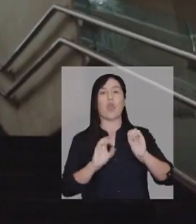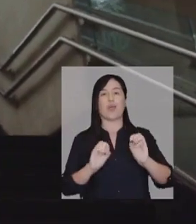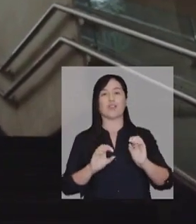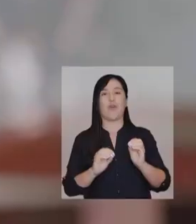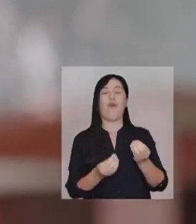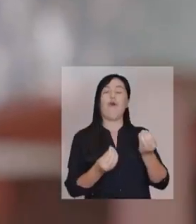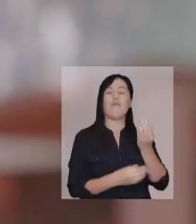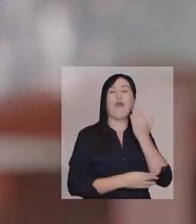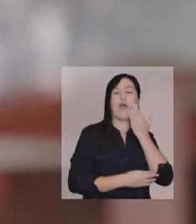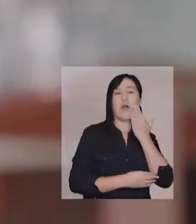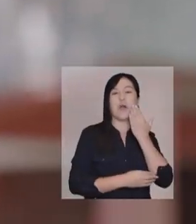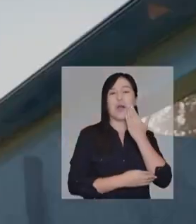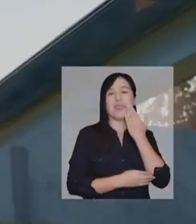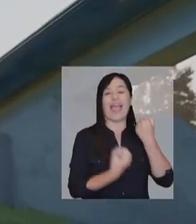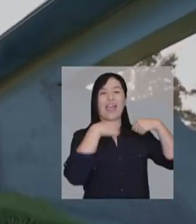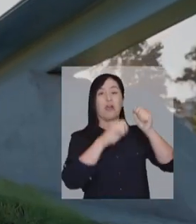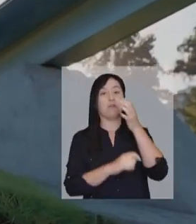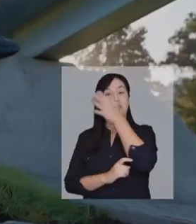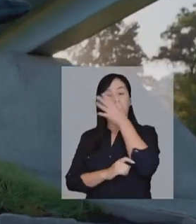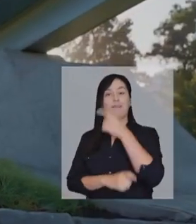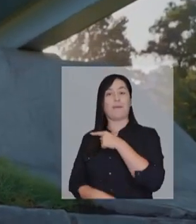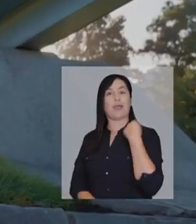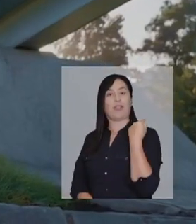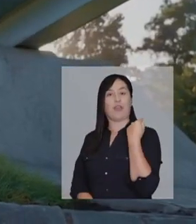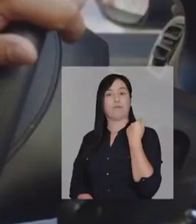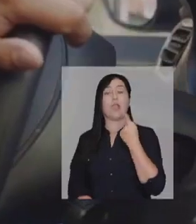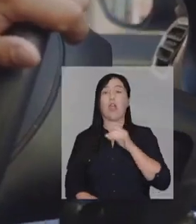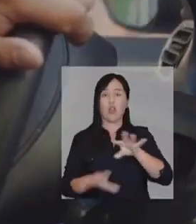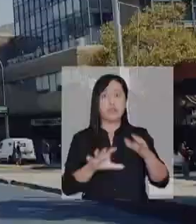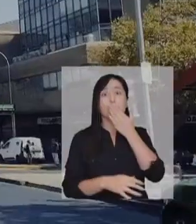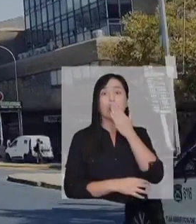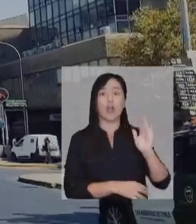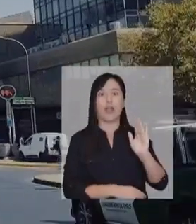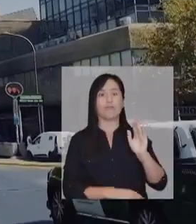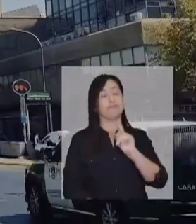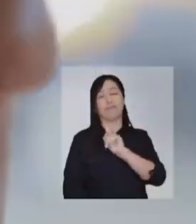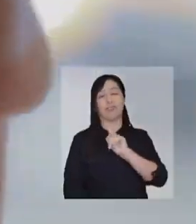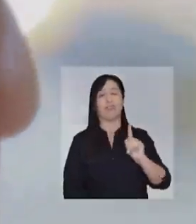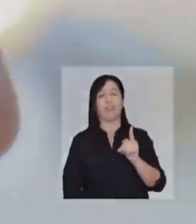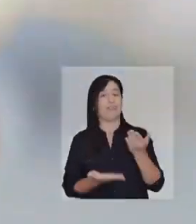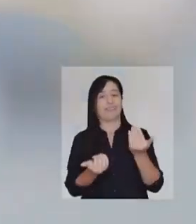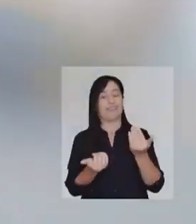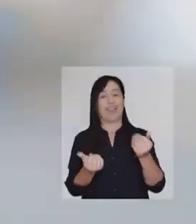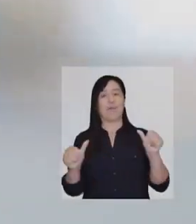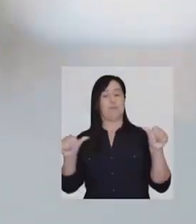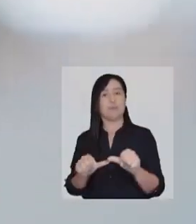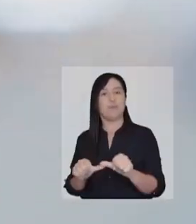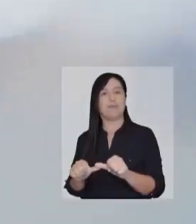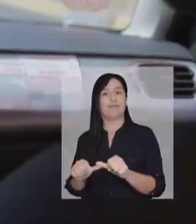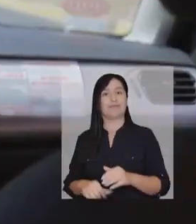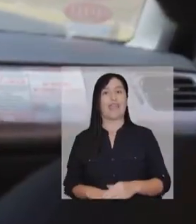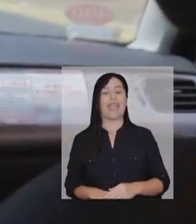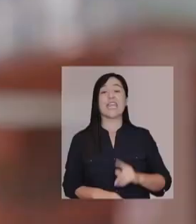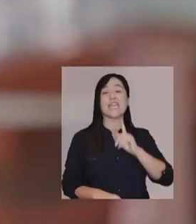elegir nuestra educación. Ganó la buena onda y perdió la soberbia. Yo creo que hay mucho que no esperar. Pero no había para qué